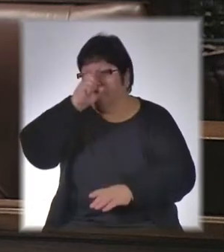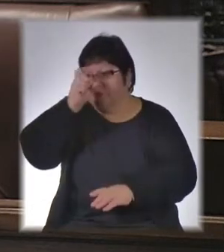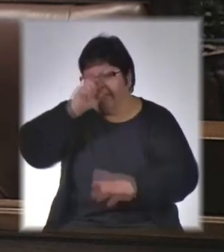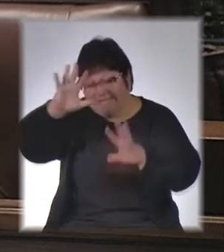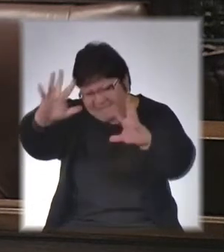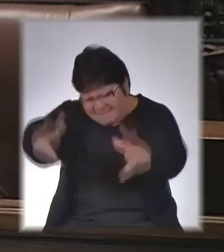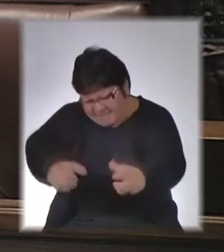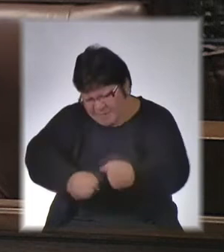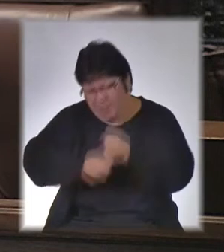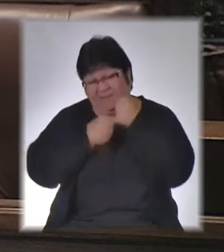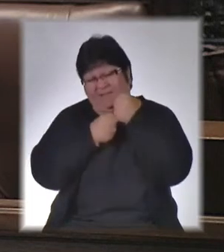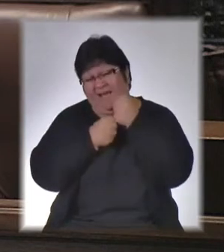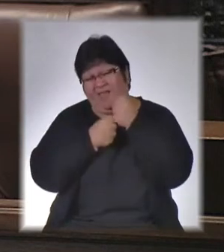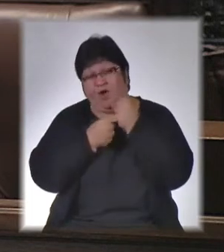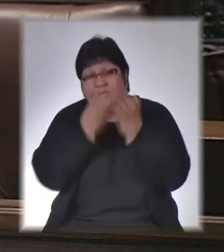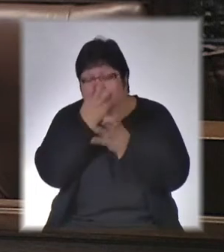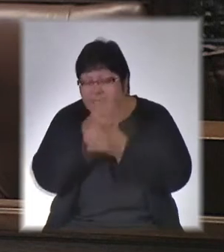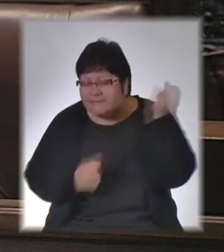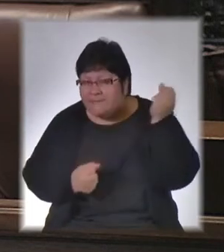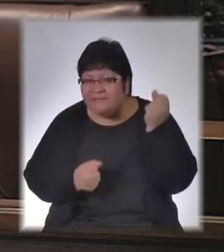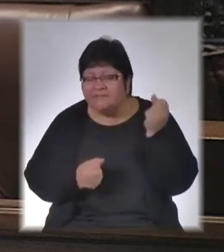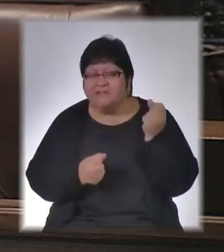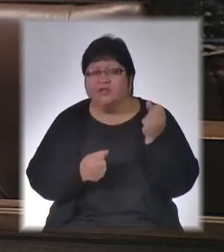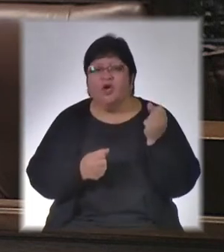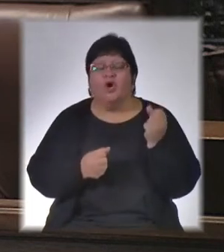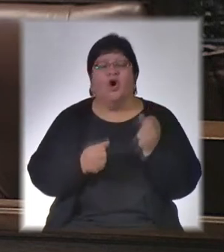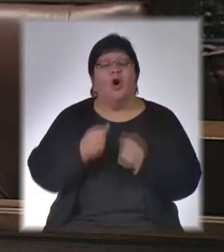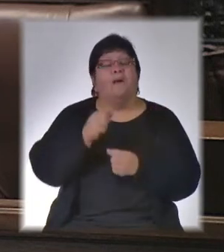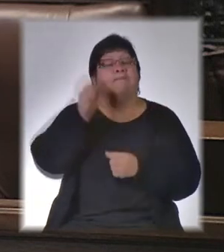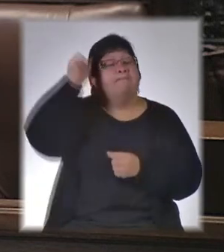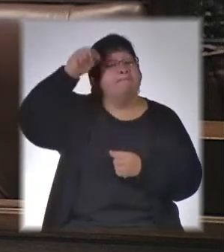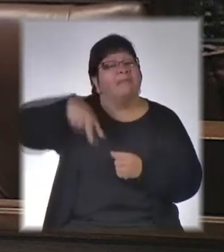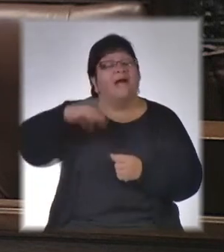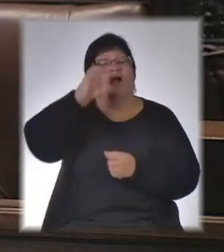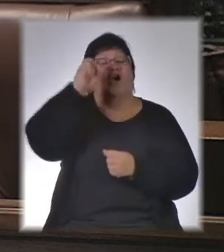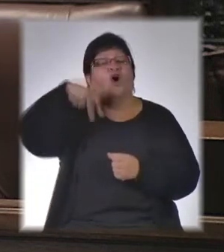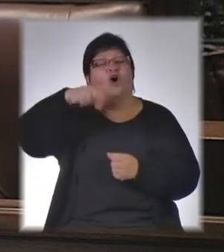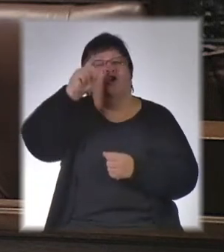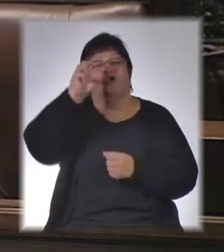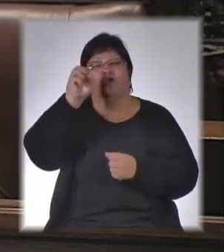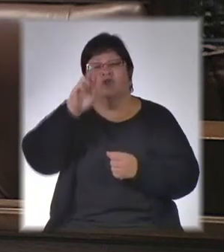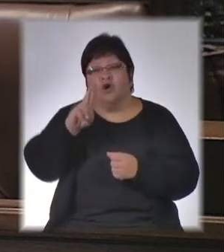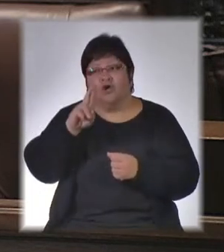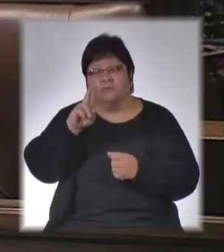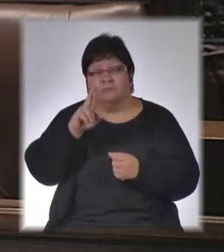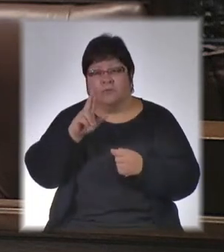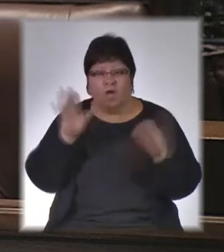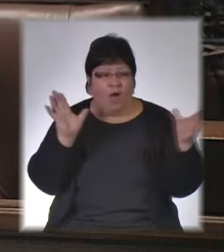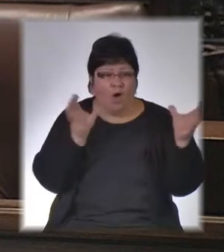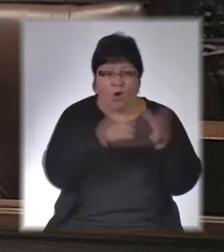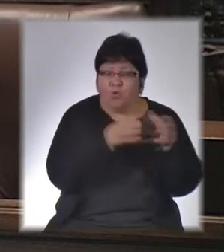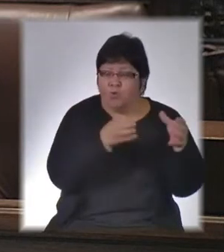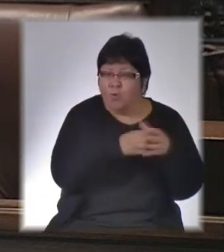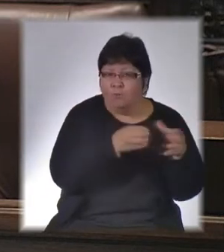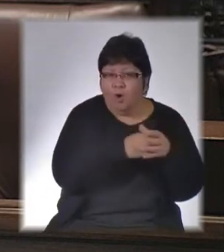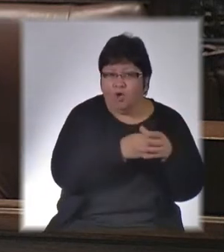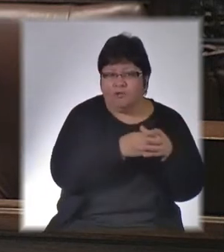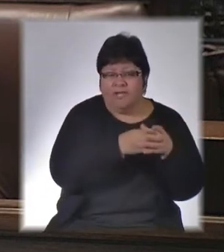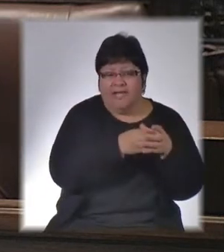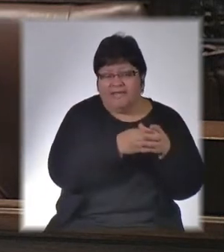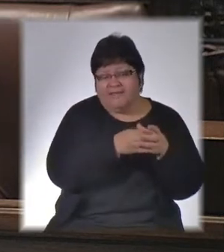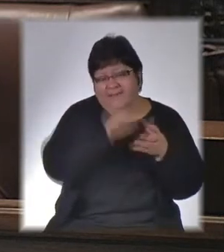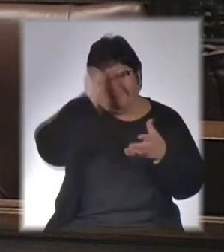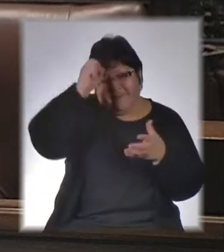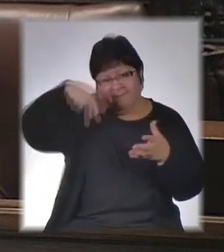y desaparecidos en el marco del Plan Cóndor por pertenecer a los grupos de acción unificadora, los GAU junto a otros exiliados